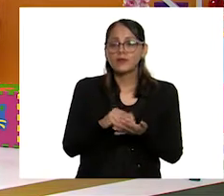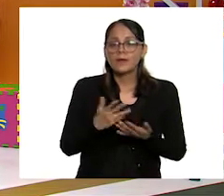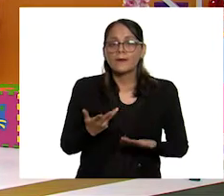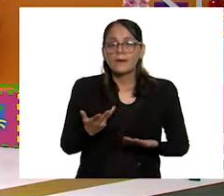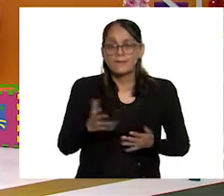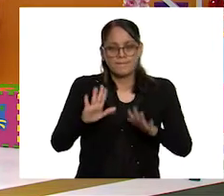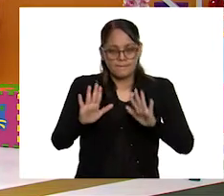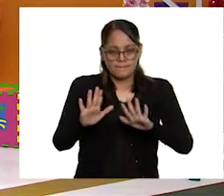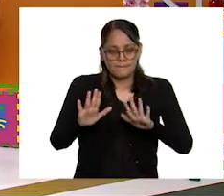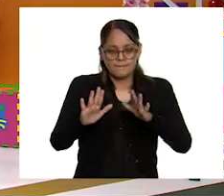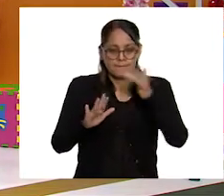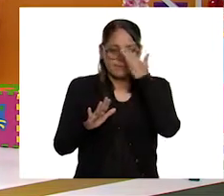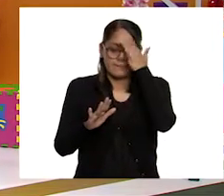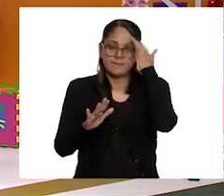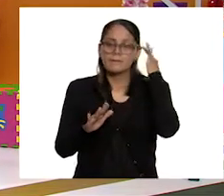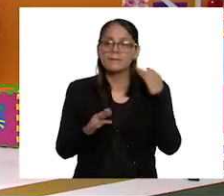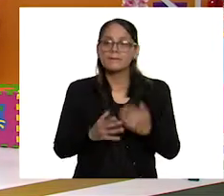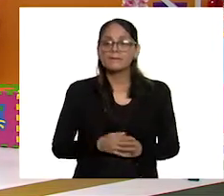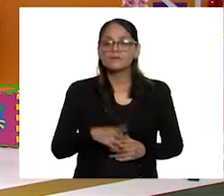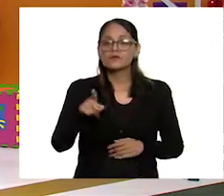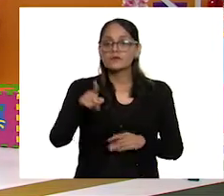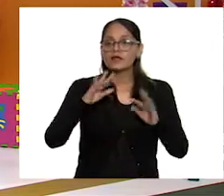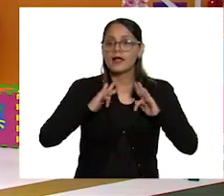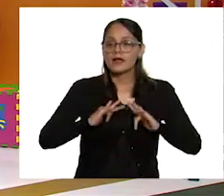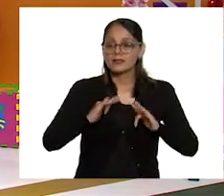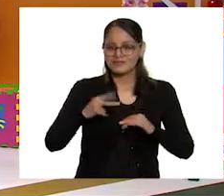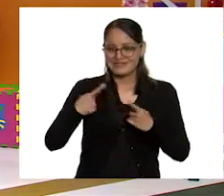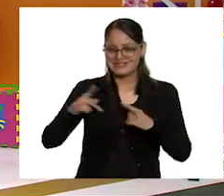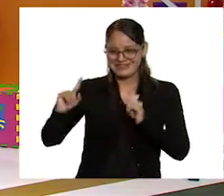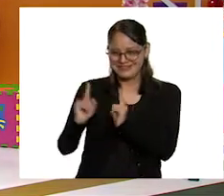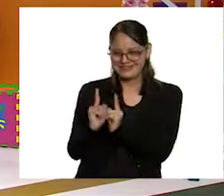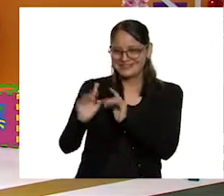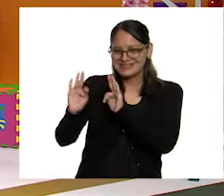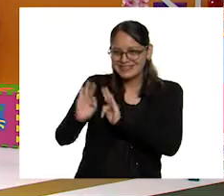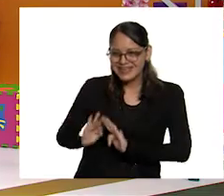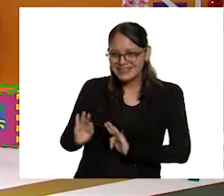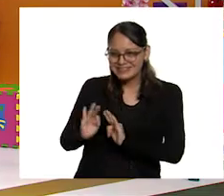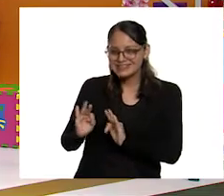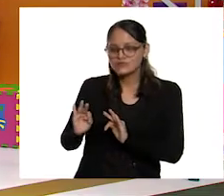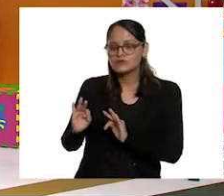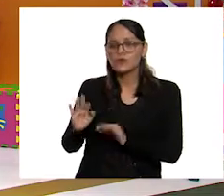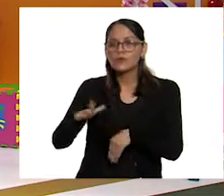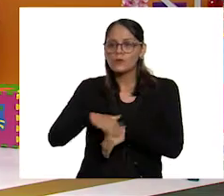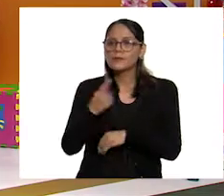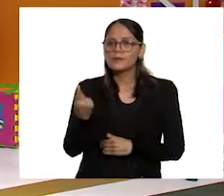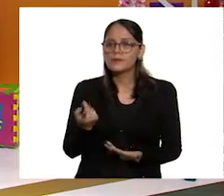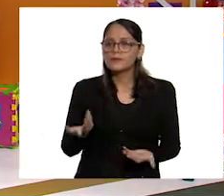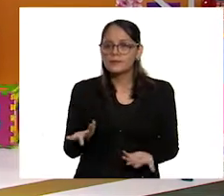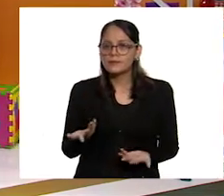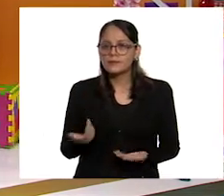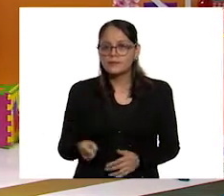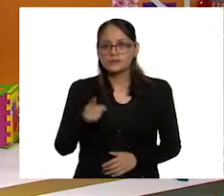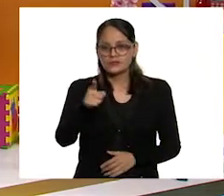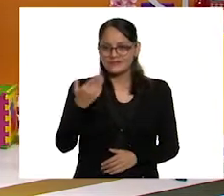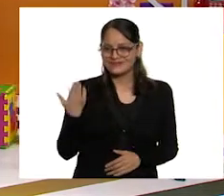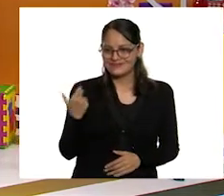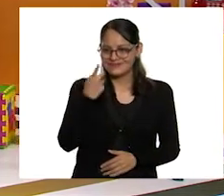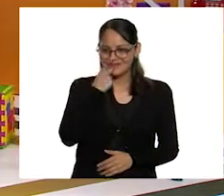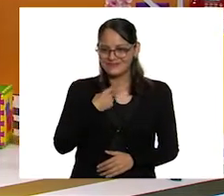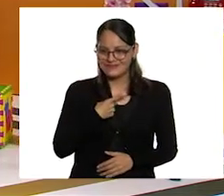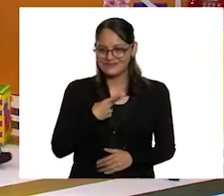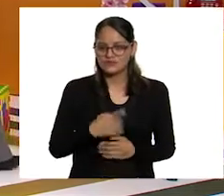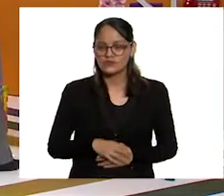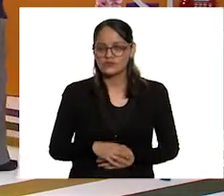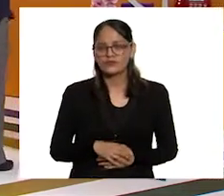vamos a pasar, tranquilizan a los pacientes a lo que hace, por lo que tú estabas comentando.